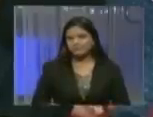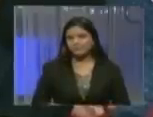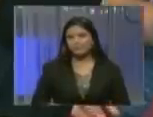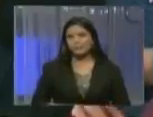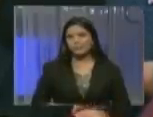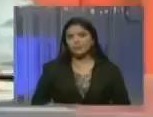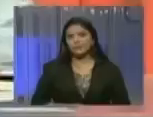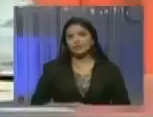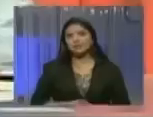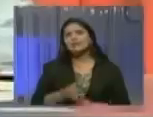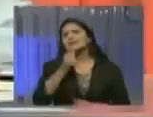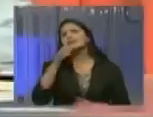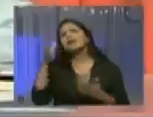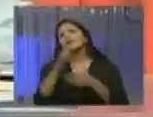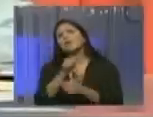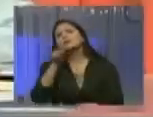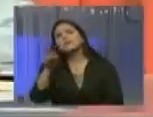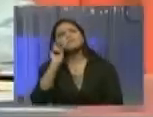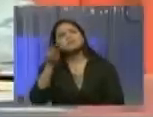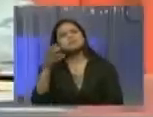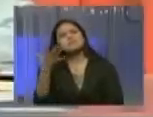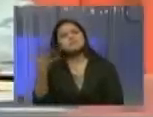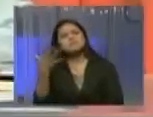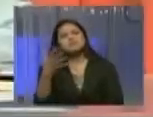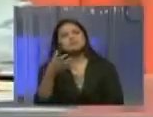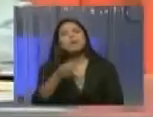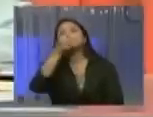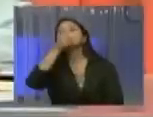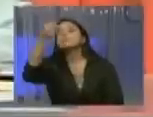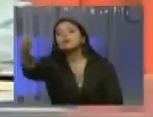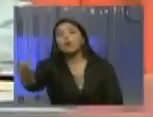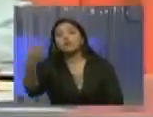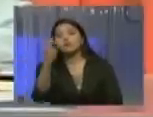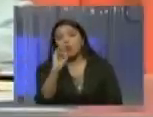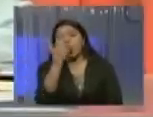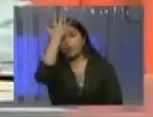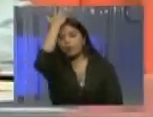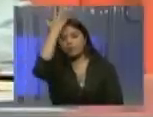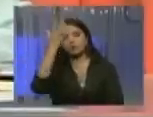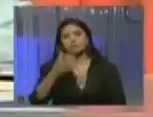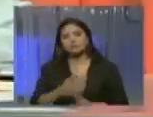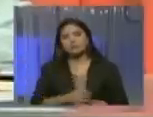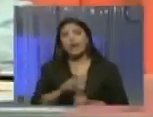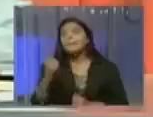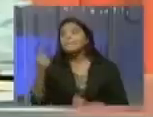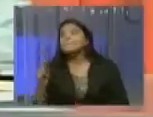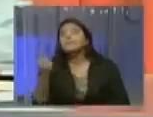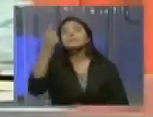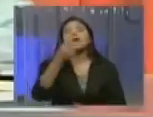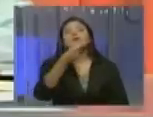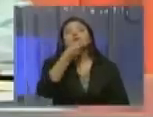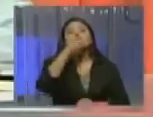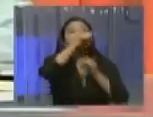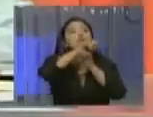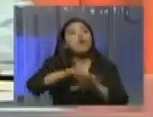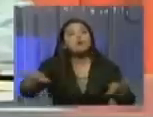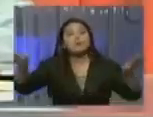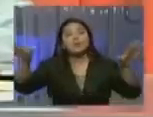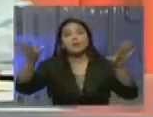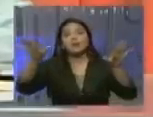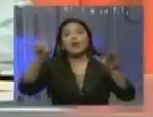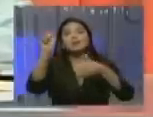¿Y qué encontraste tú allí, Jordán? Micrófono para Jordán. Jordán fue el primero que informó en vivo y directo por